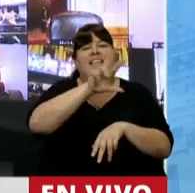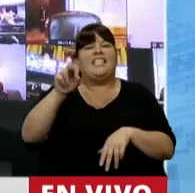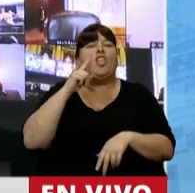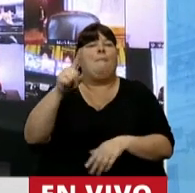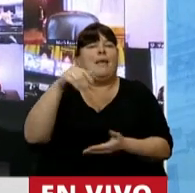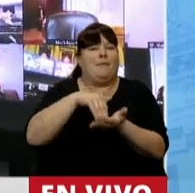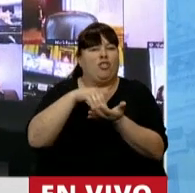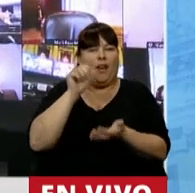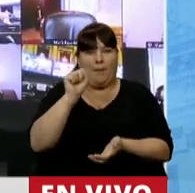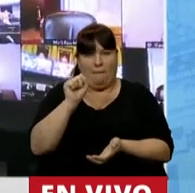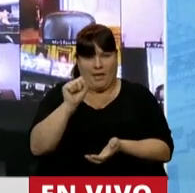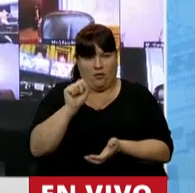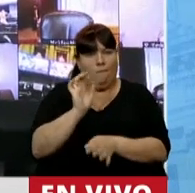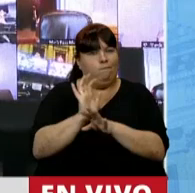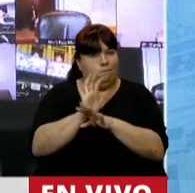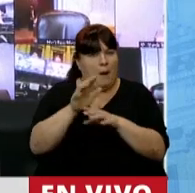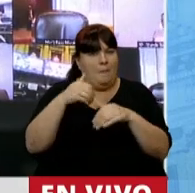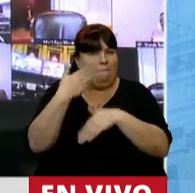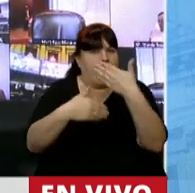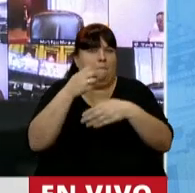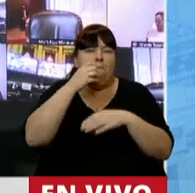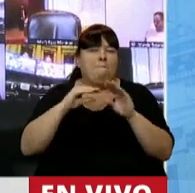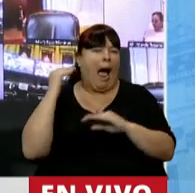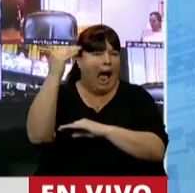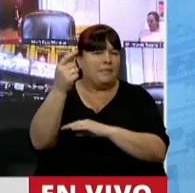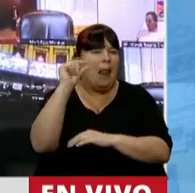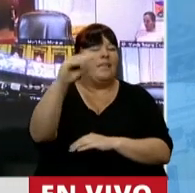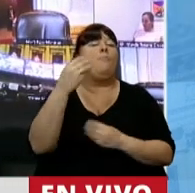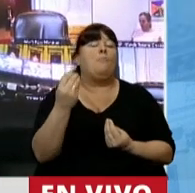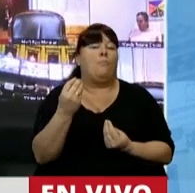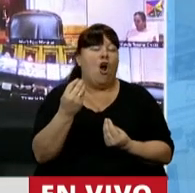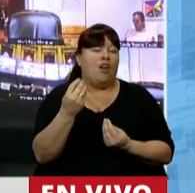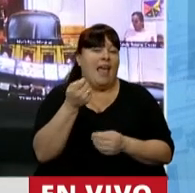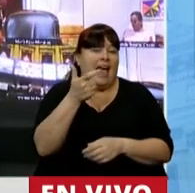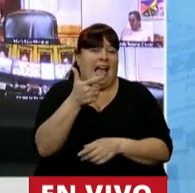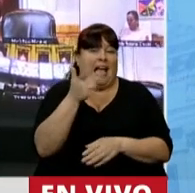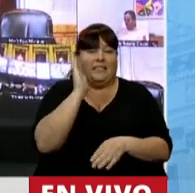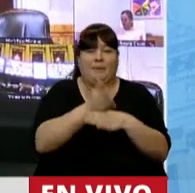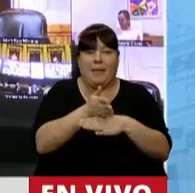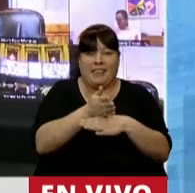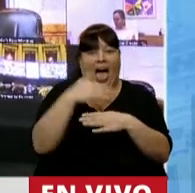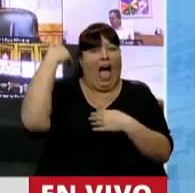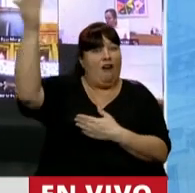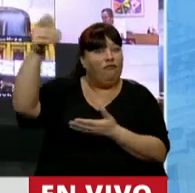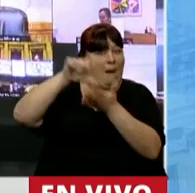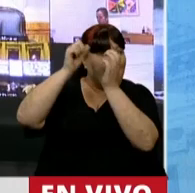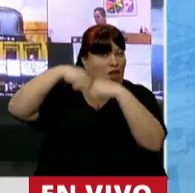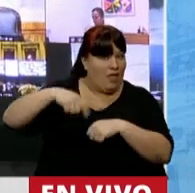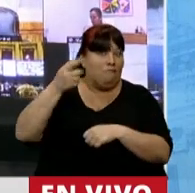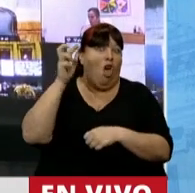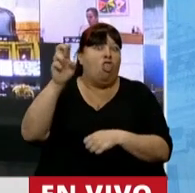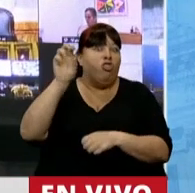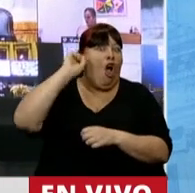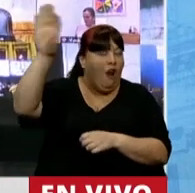mil millones de pesos creo que esto va a crecer un poquito porque al haber casi la mitad en el exterior en valores